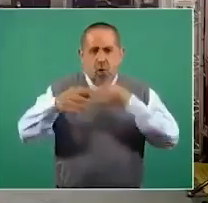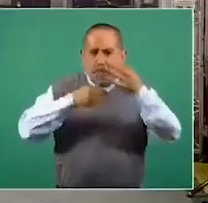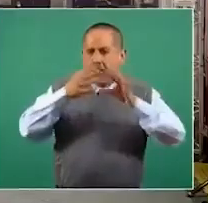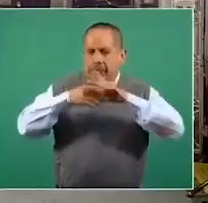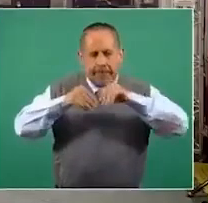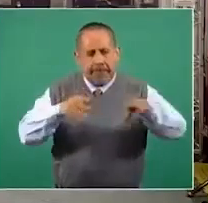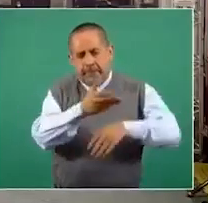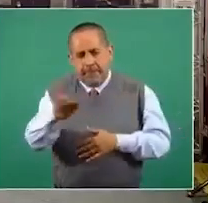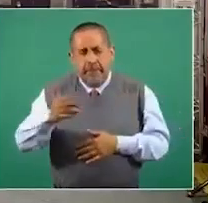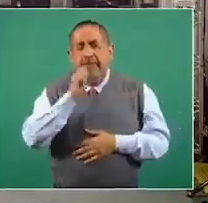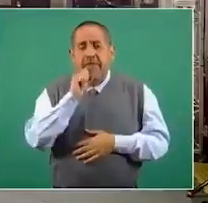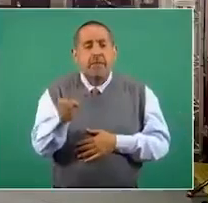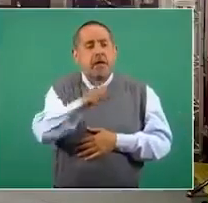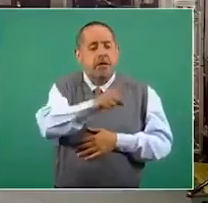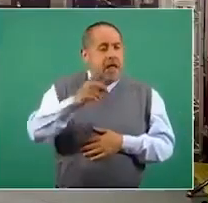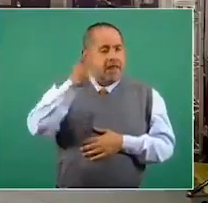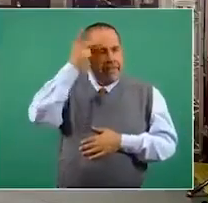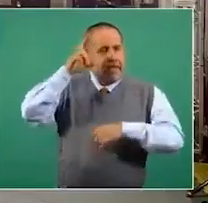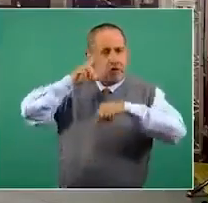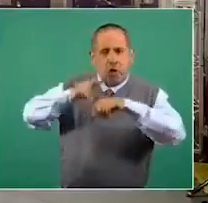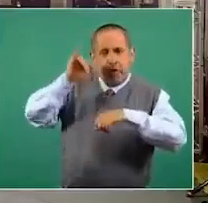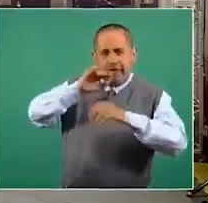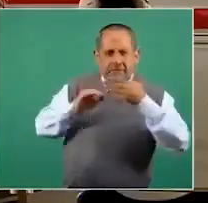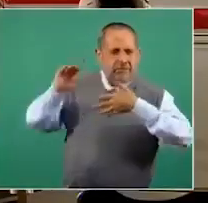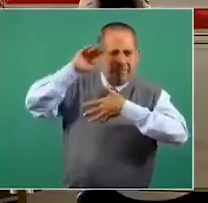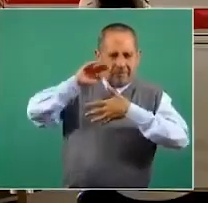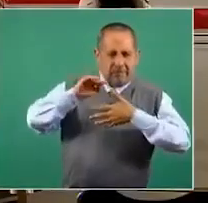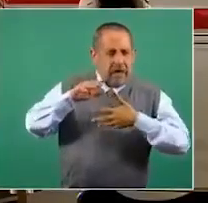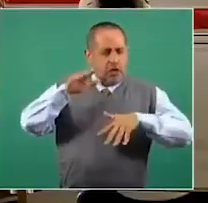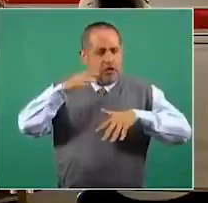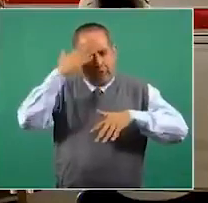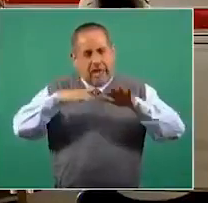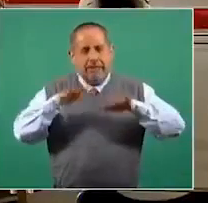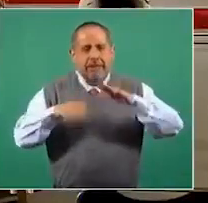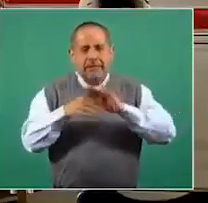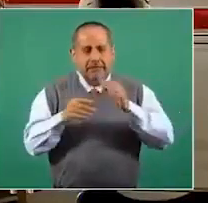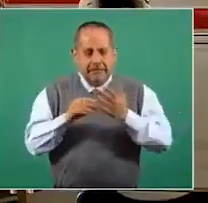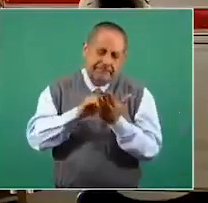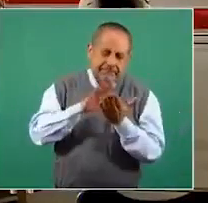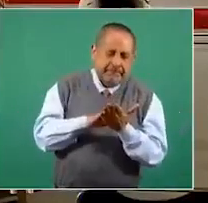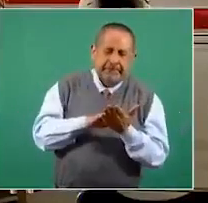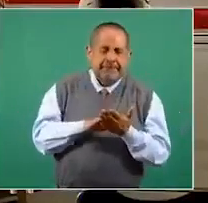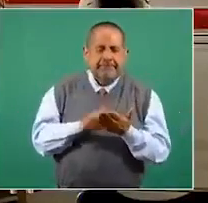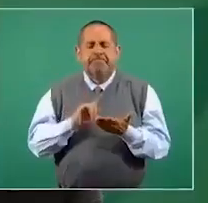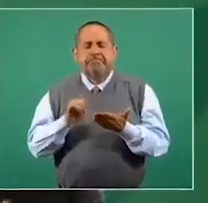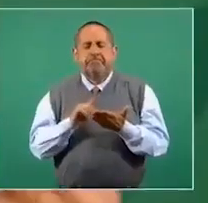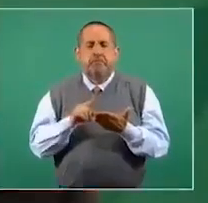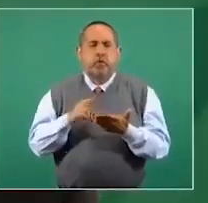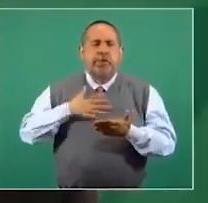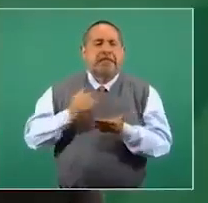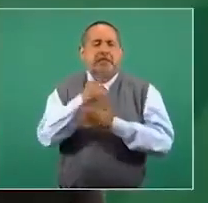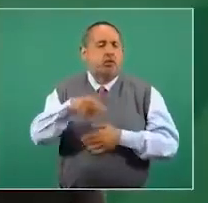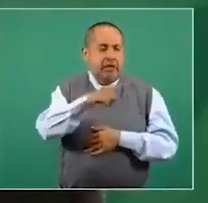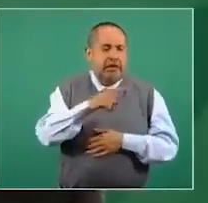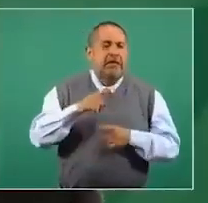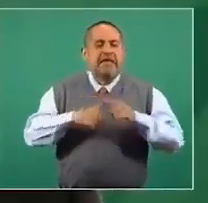comunicadores, pero también a sus editores y editoras, por cierto, porque sé que muchas veces lo que termina plasmado en un medio no depende de ustedes, sino